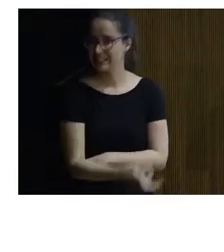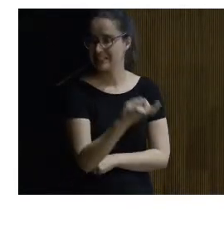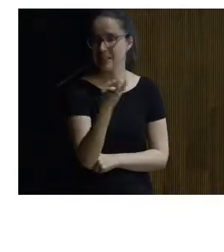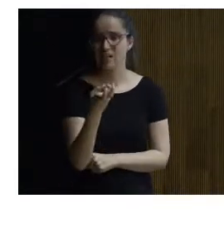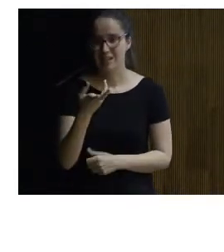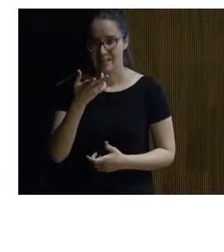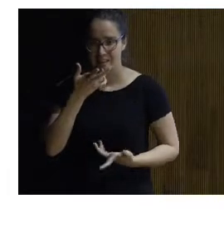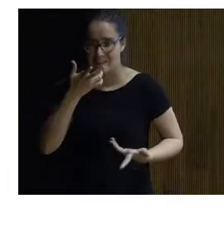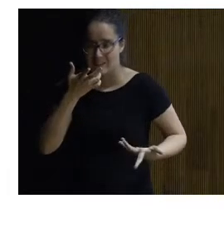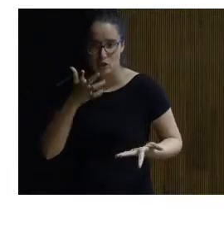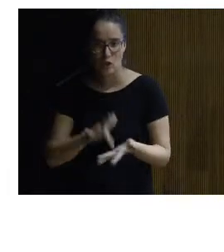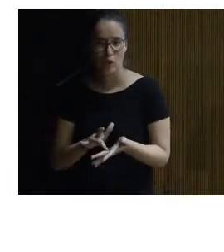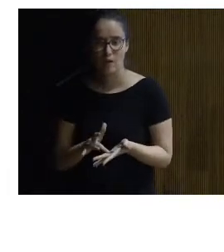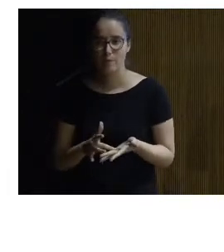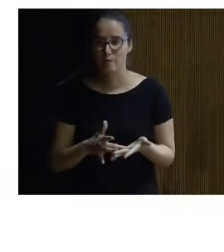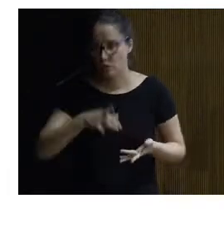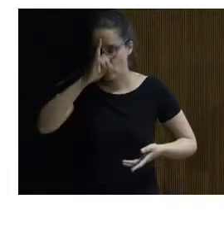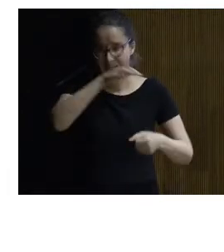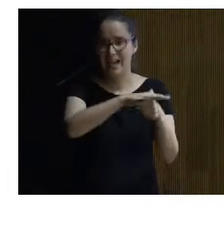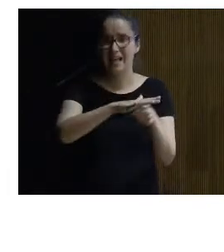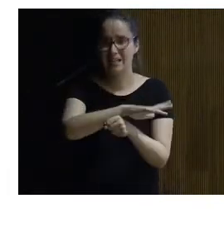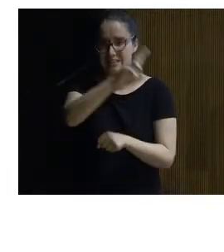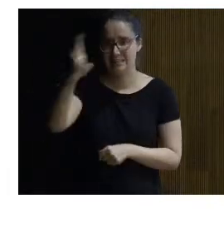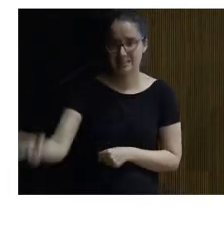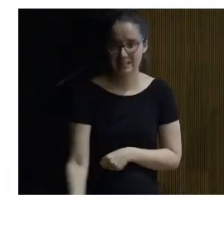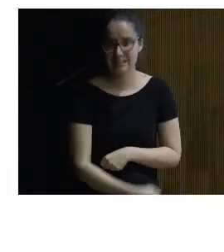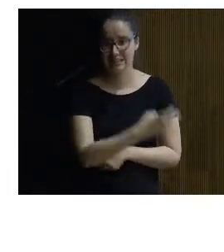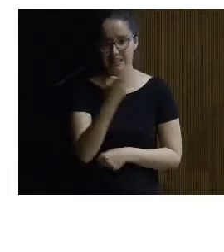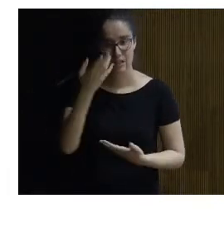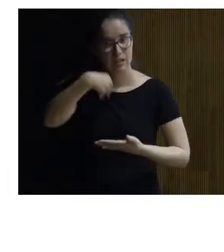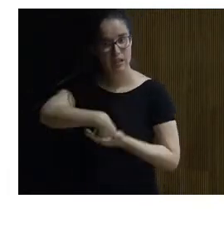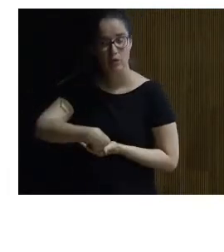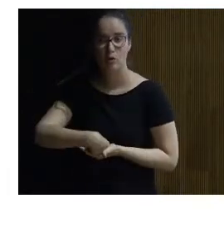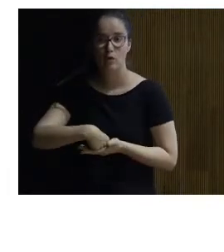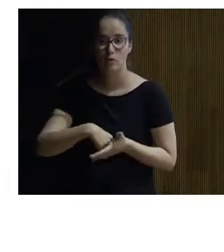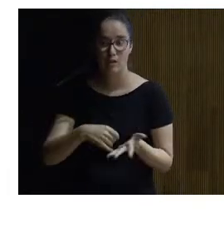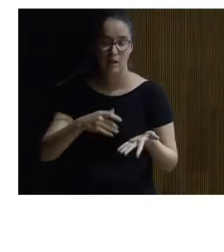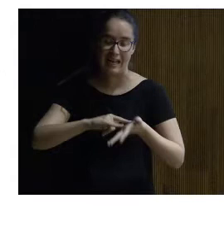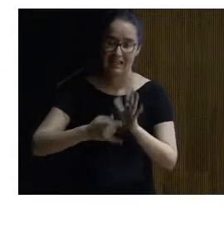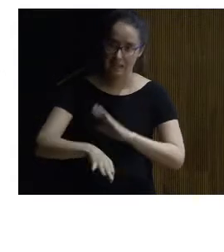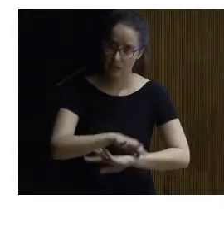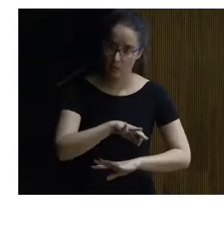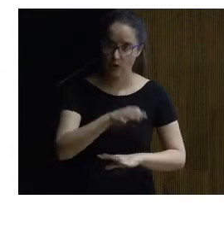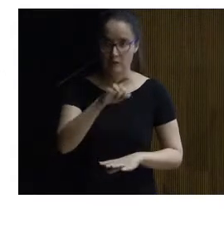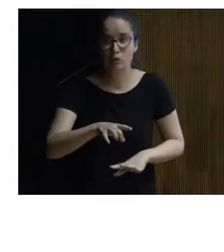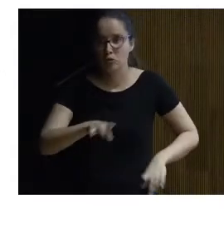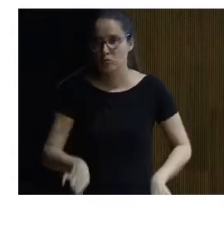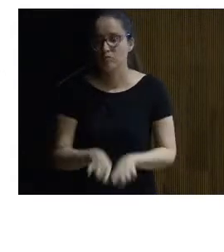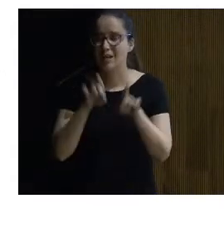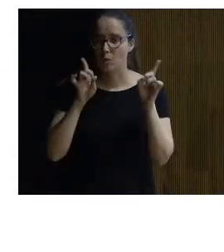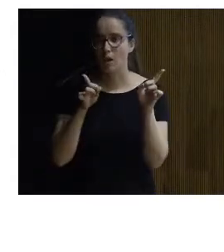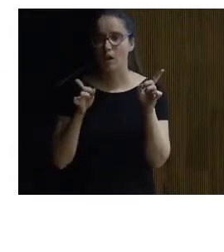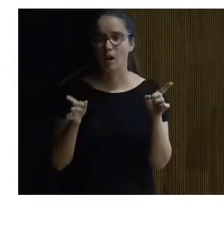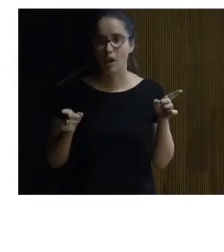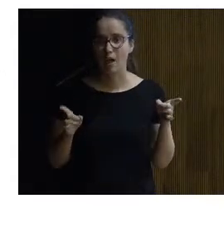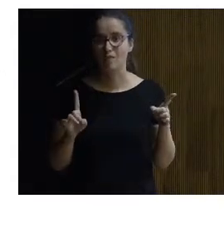vienen de distintas no sé áreas de actuación siempre dentro de la arquitectura o no y que